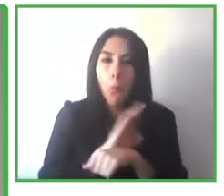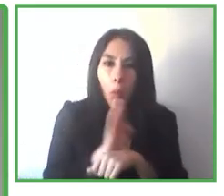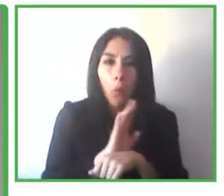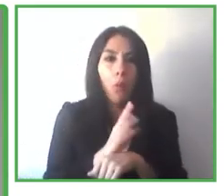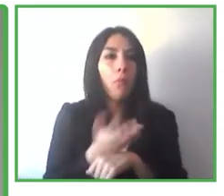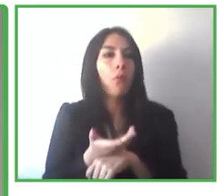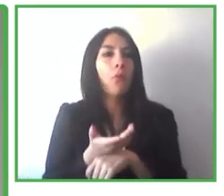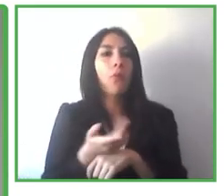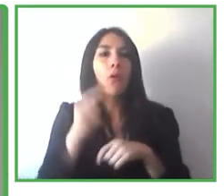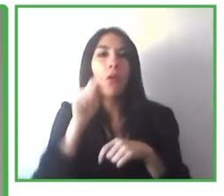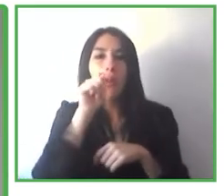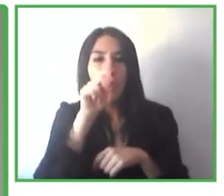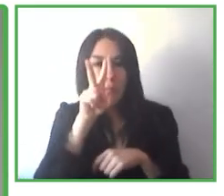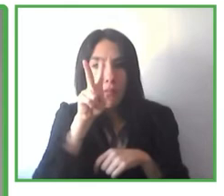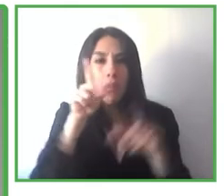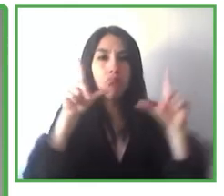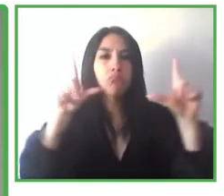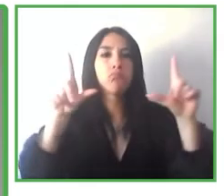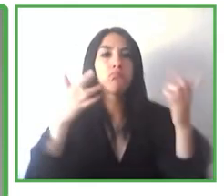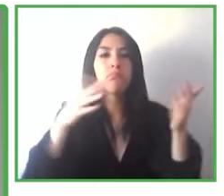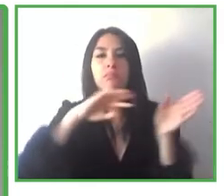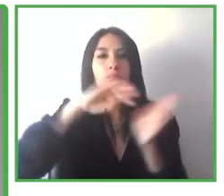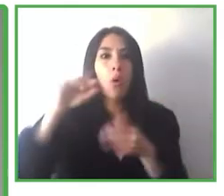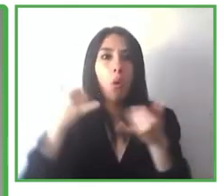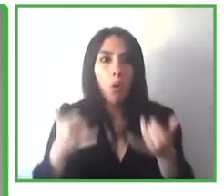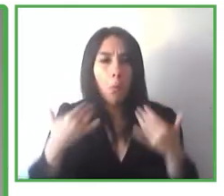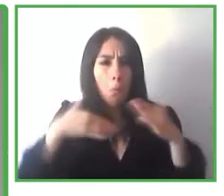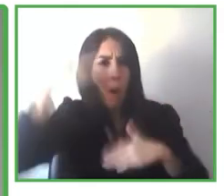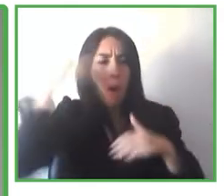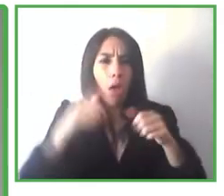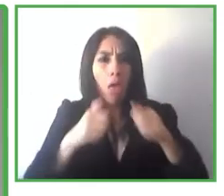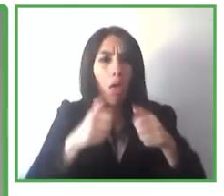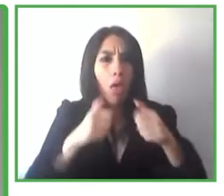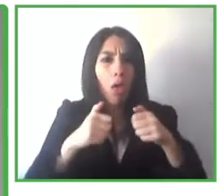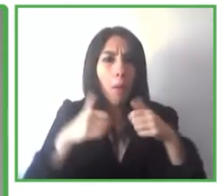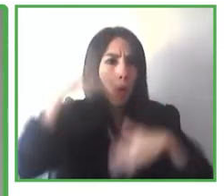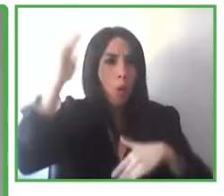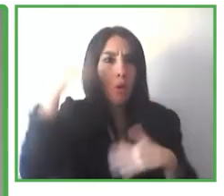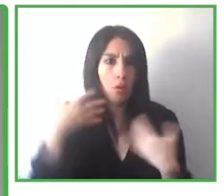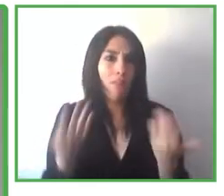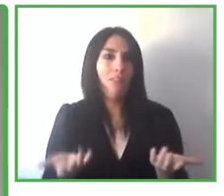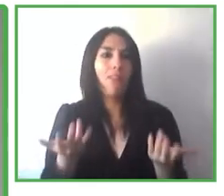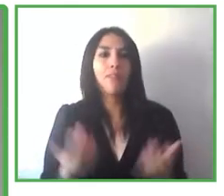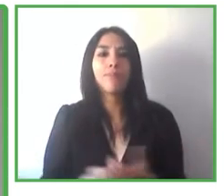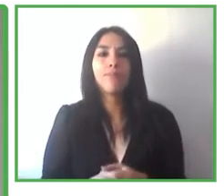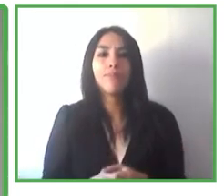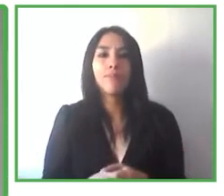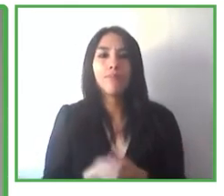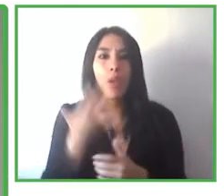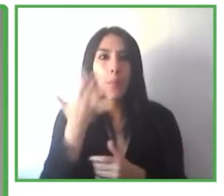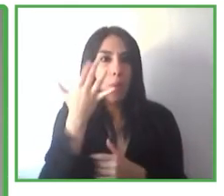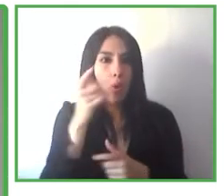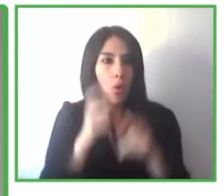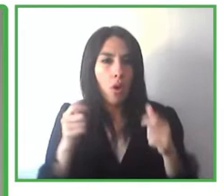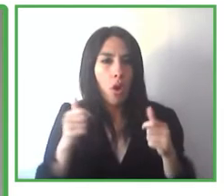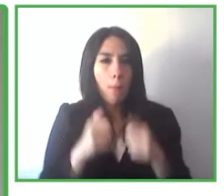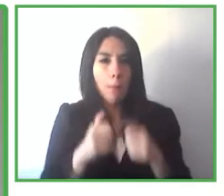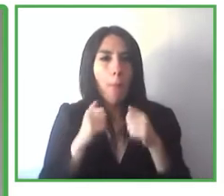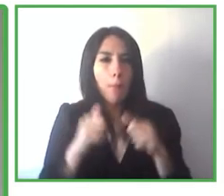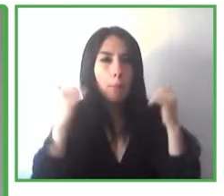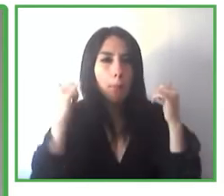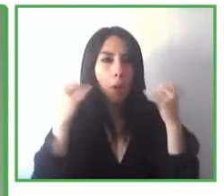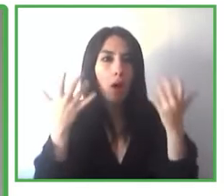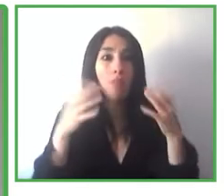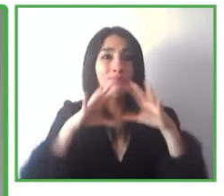creciendo de una forma exponencial. Bueno, pues el número de jugadores a nivel mundial ha aumentado exponencialmente también, pero no